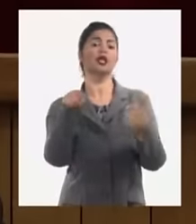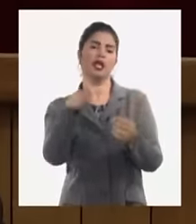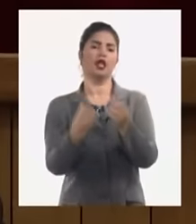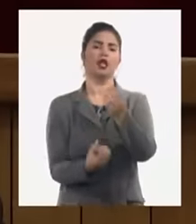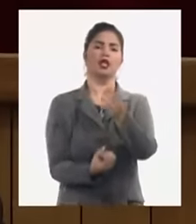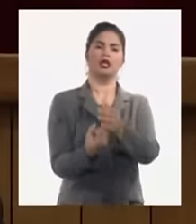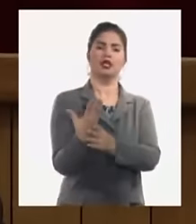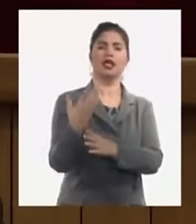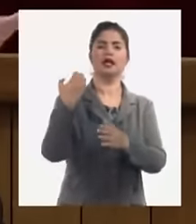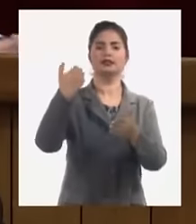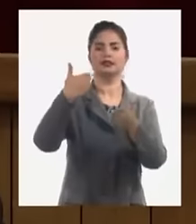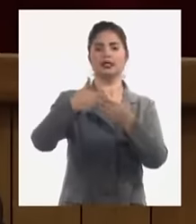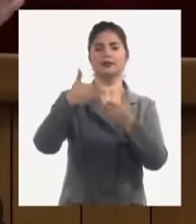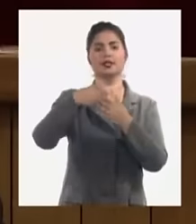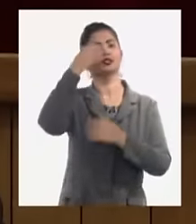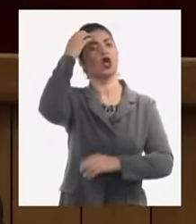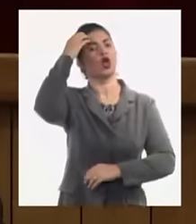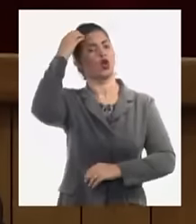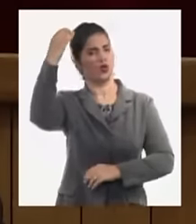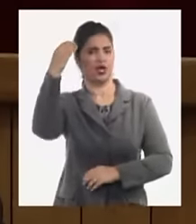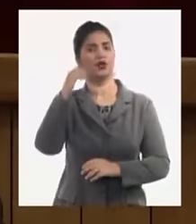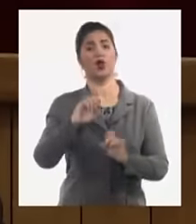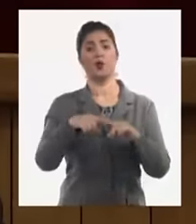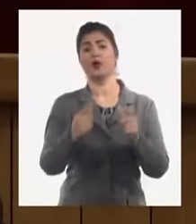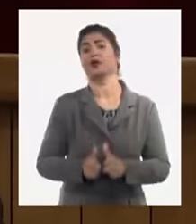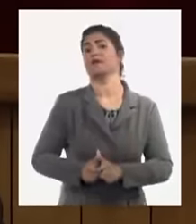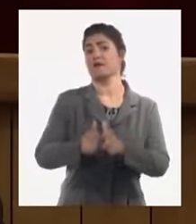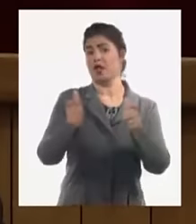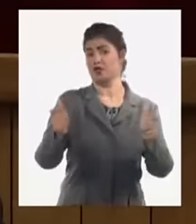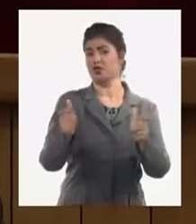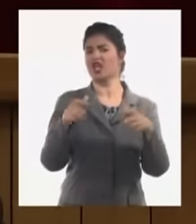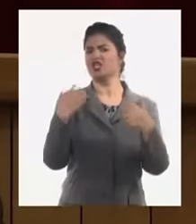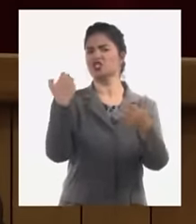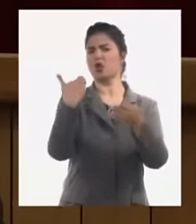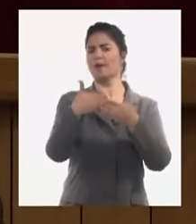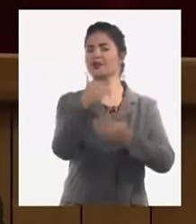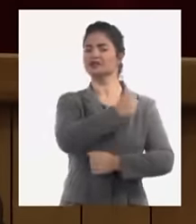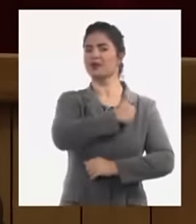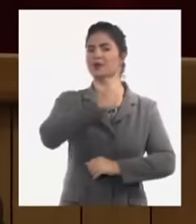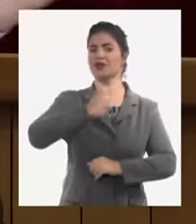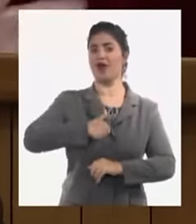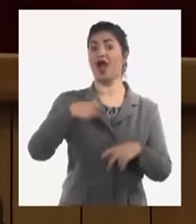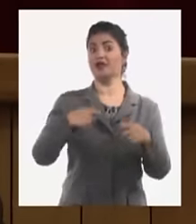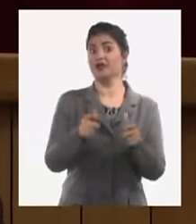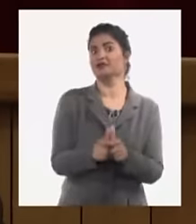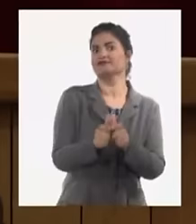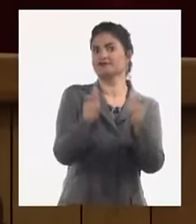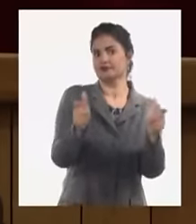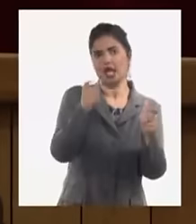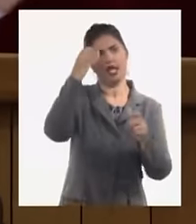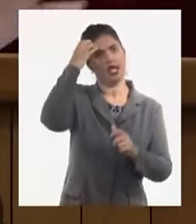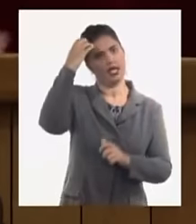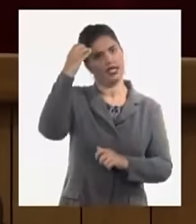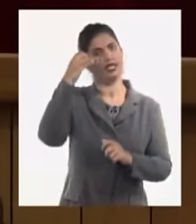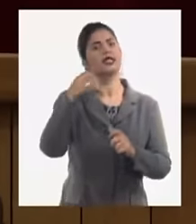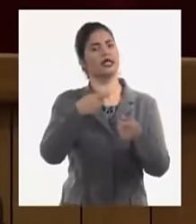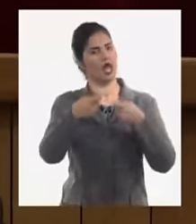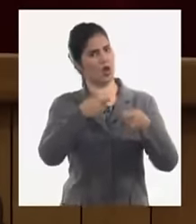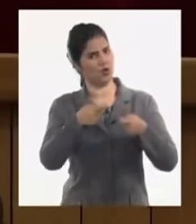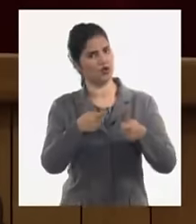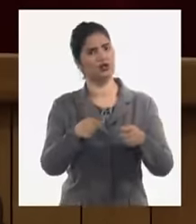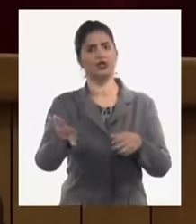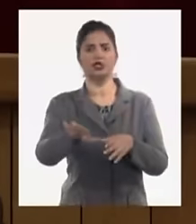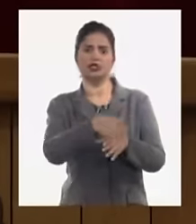creado un movimiento que hay que hacerlo con la racionalidad pero ya en varias provincias ya tienen identificados 10, 12